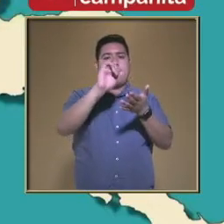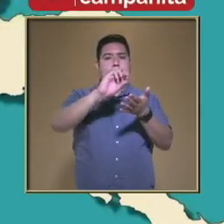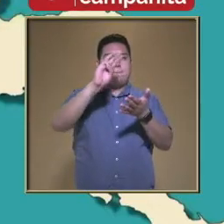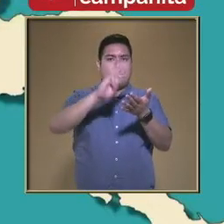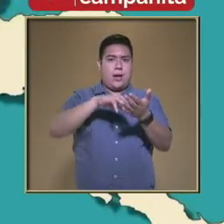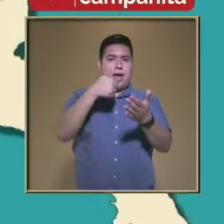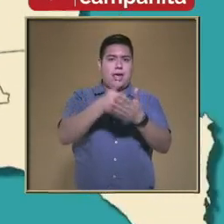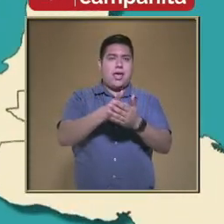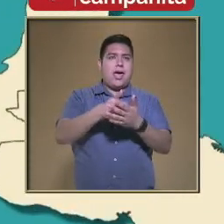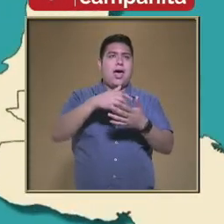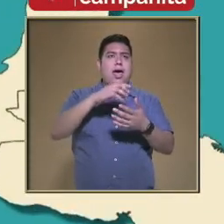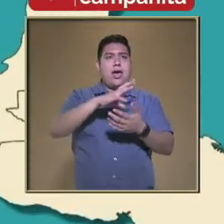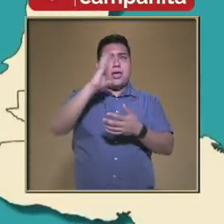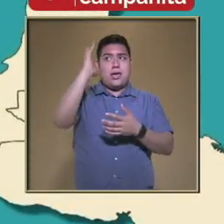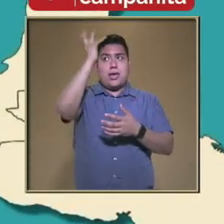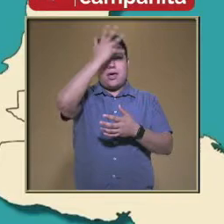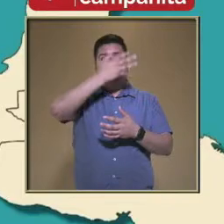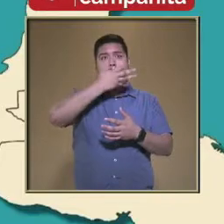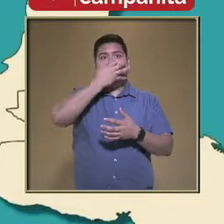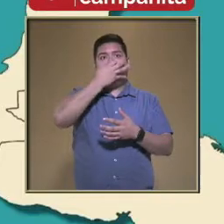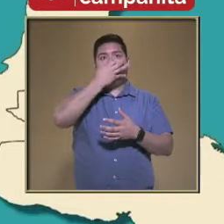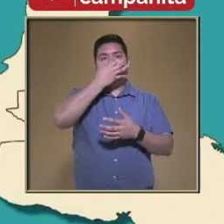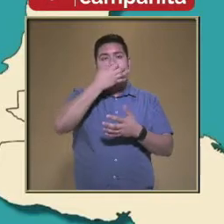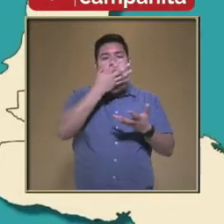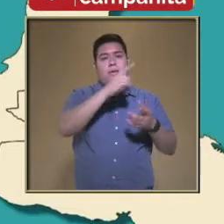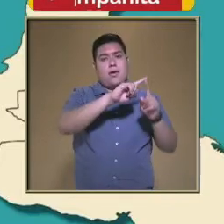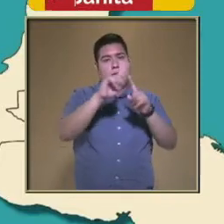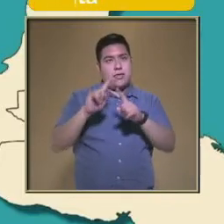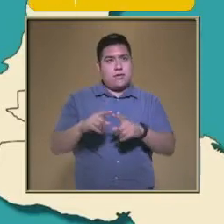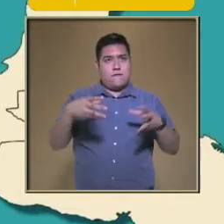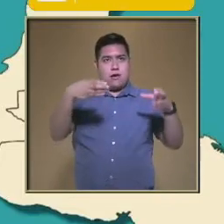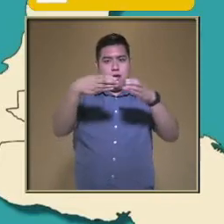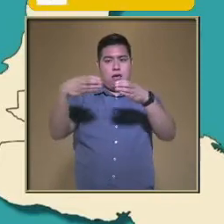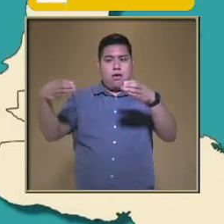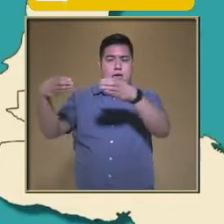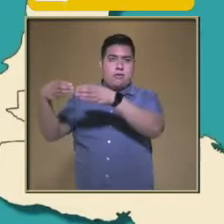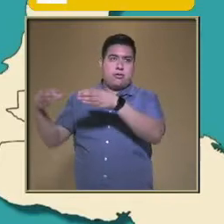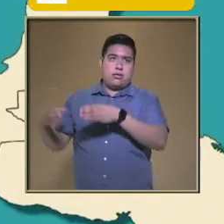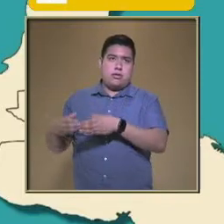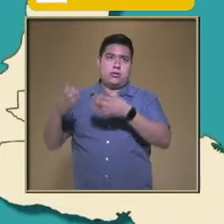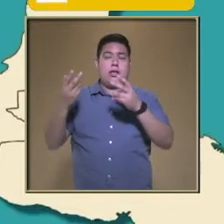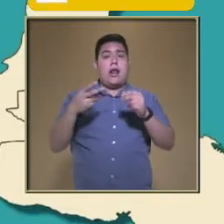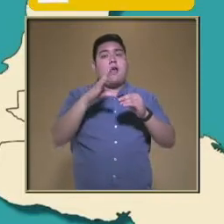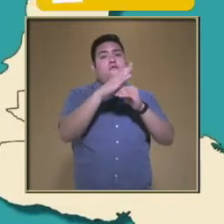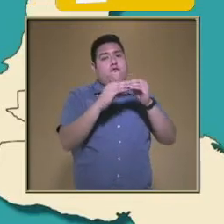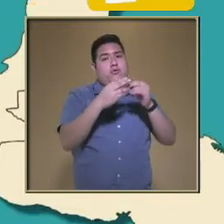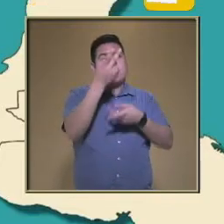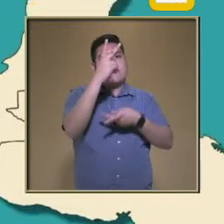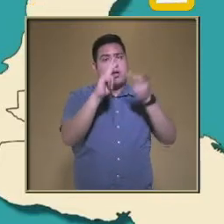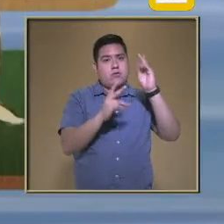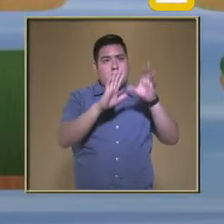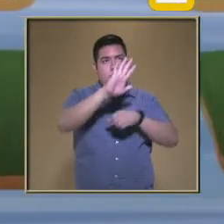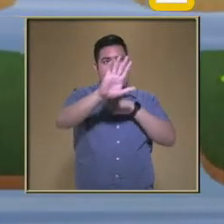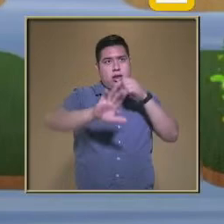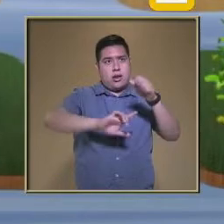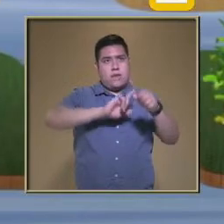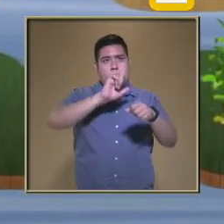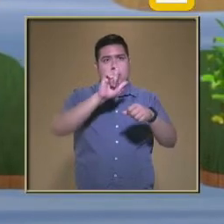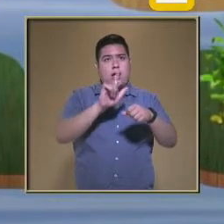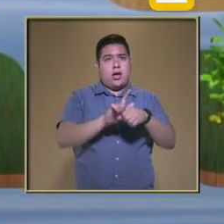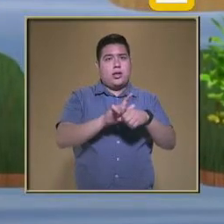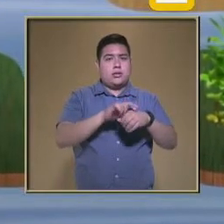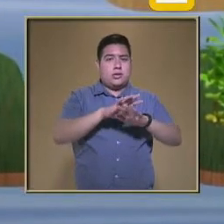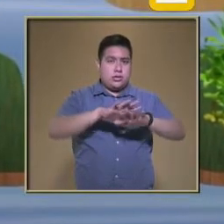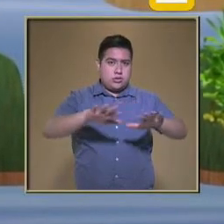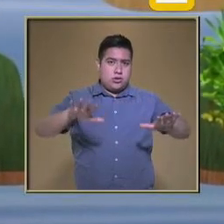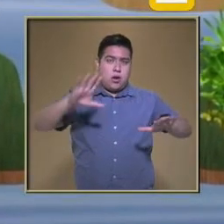Azteca Sentaron las bases De la dieta mesoamericana A partir de sus recursos Vegetales Animales Y minerales Los